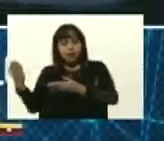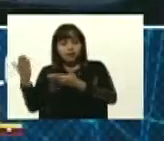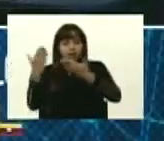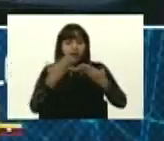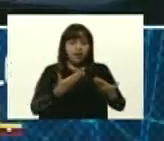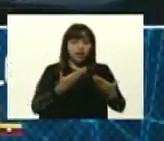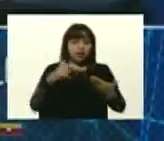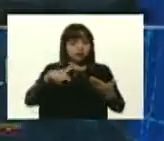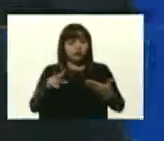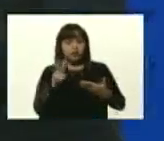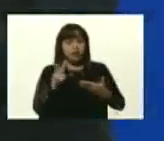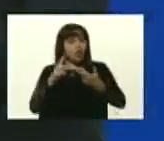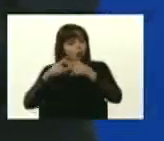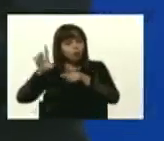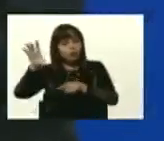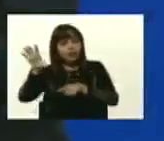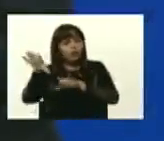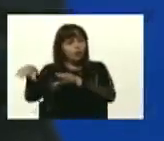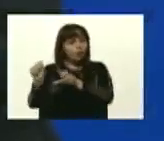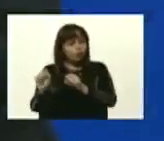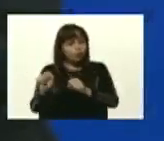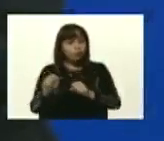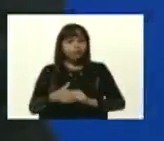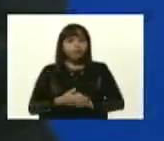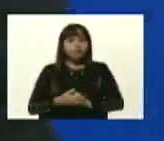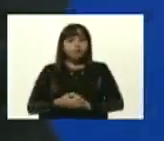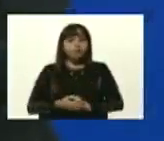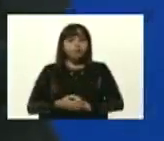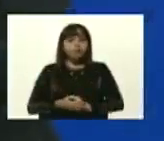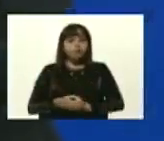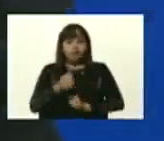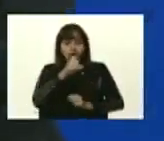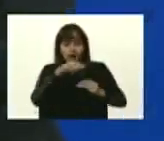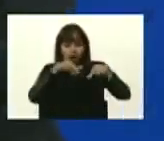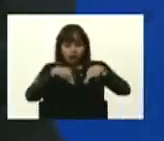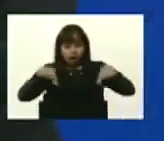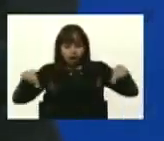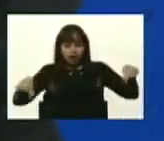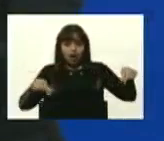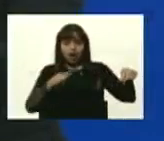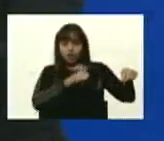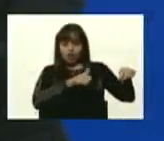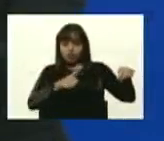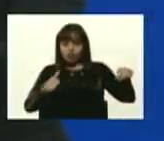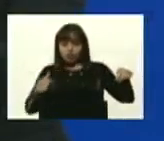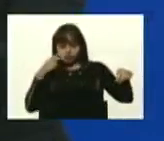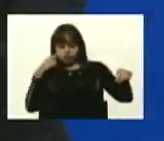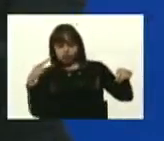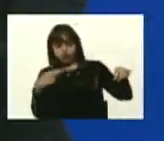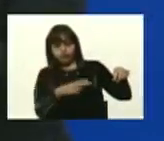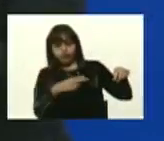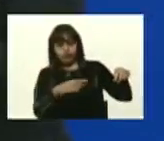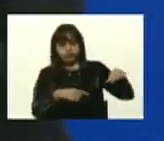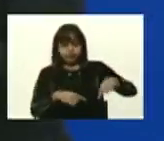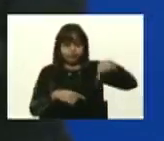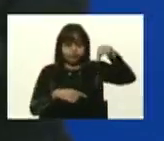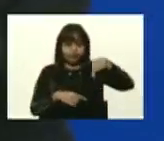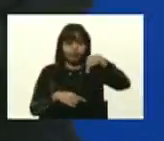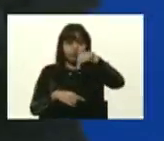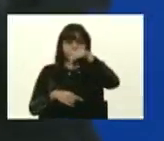afuera. Inclusive, cada uno de estos productos que ustedes ven en estos envases